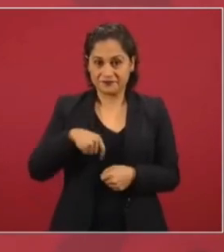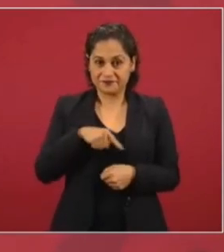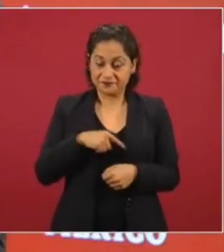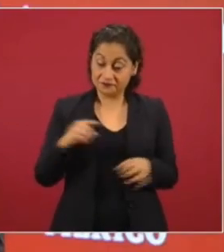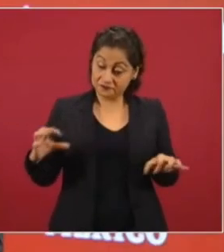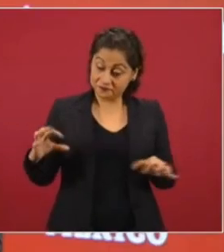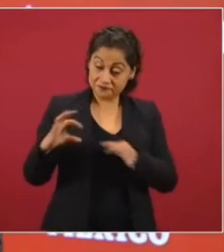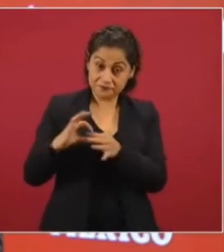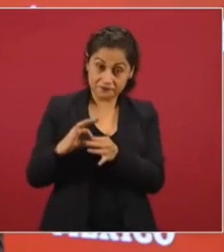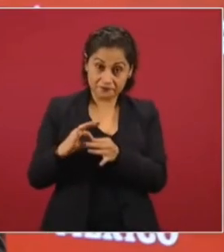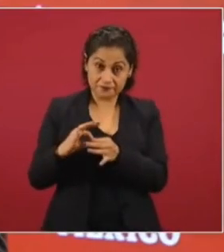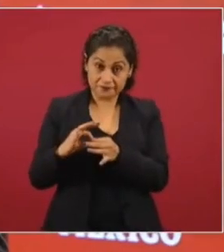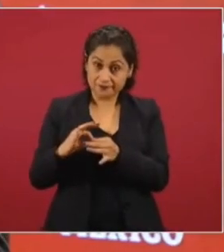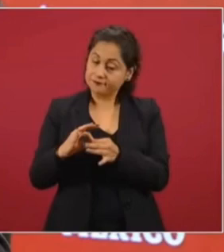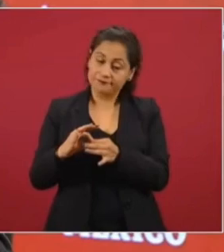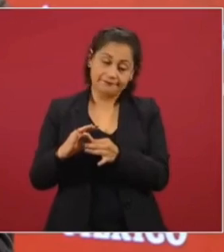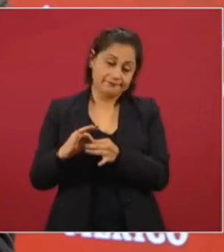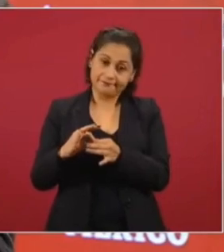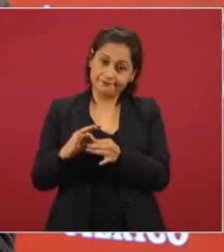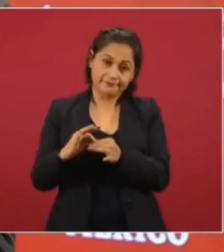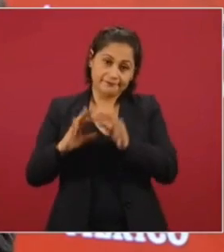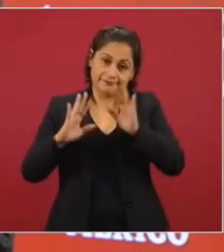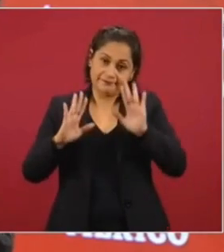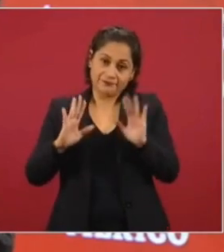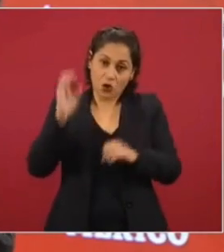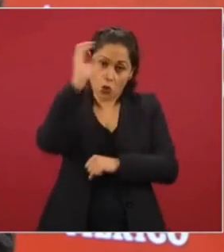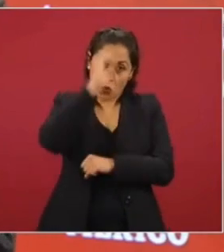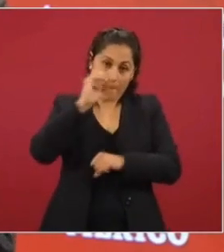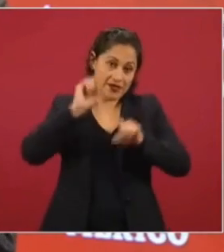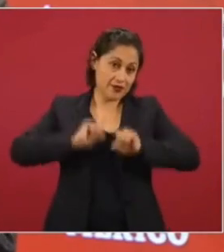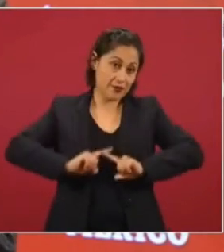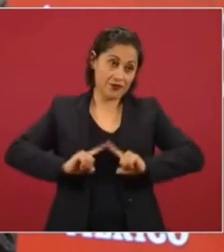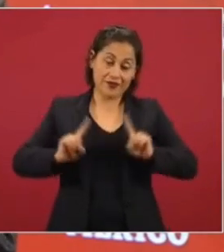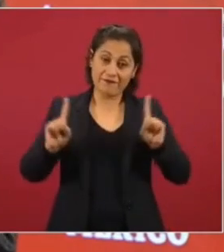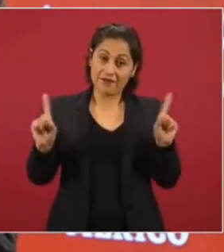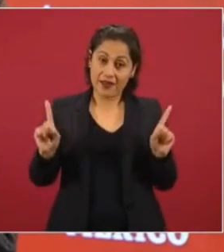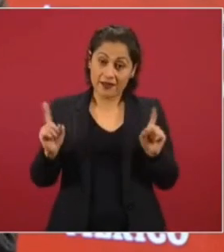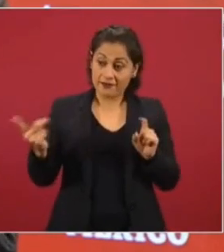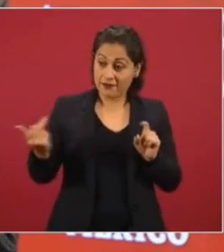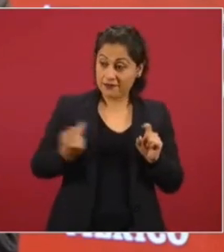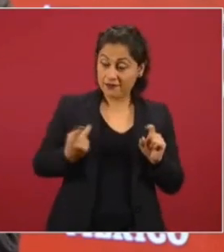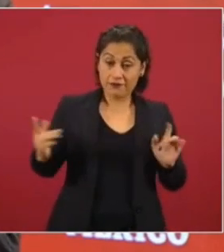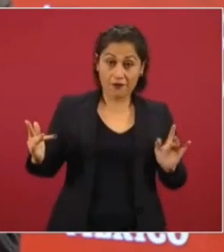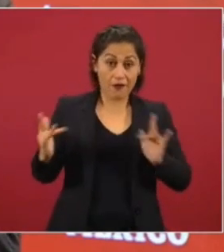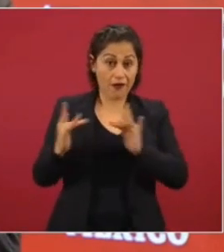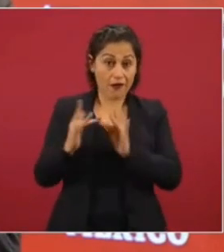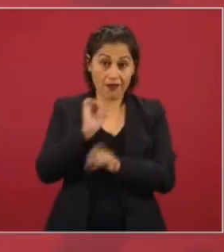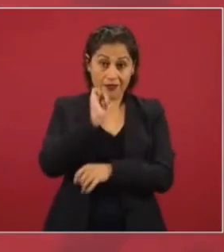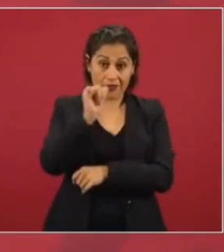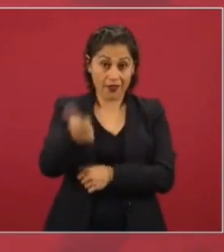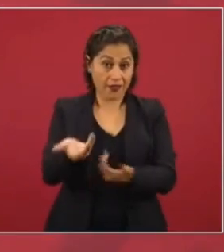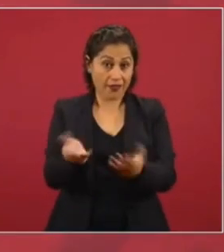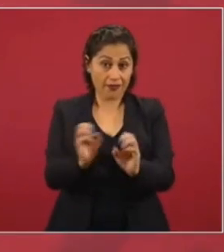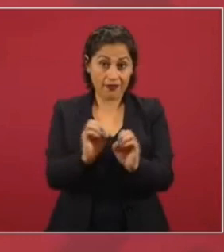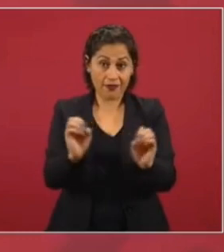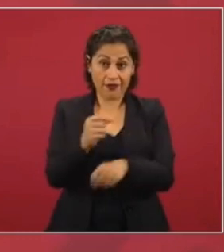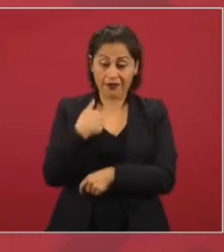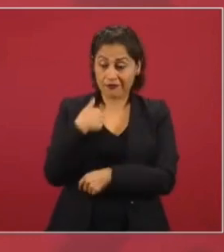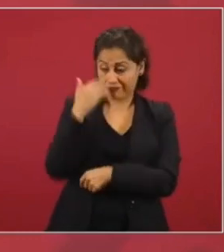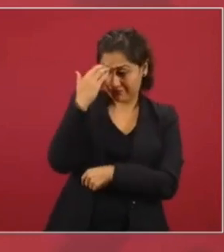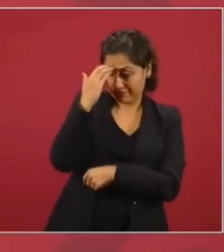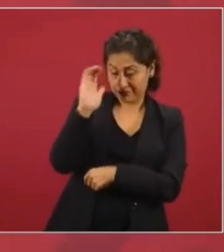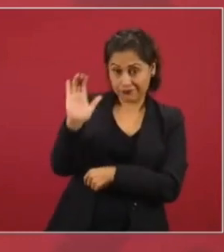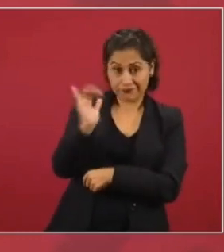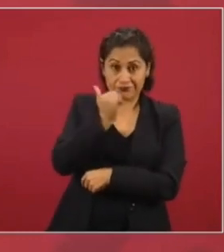puntos de vista, ni tenemos ninguna relación, ni lo conozco al señor.